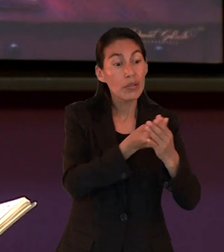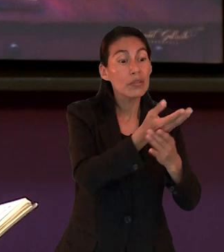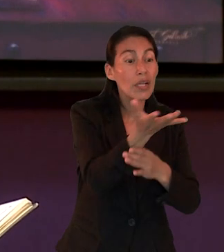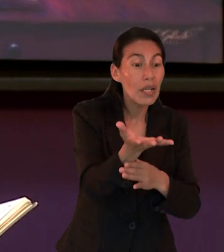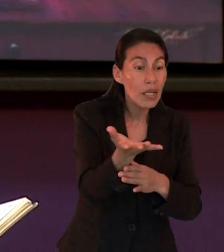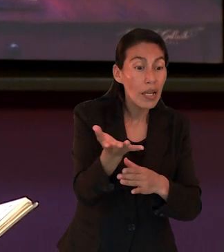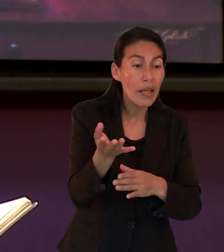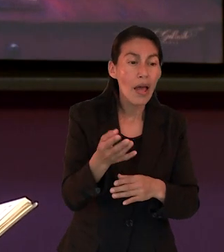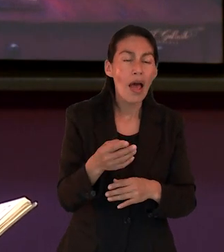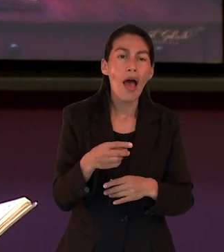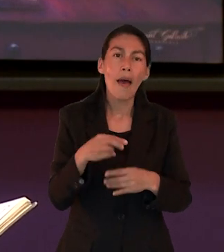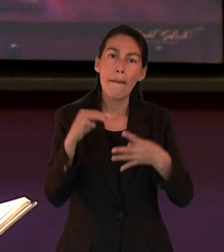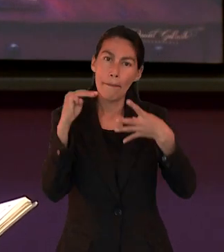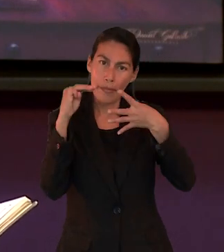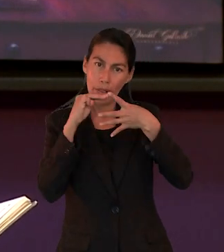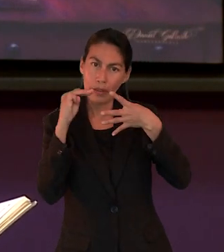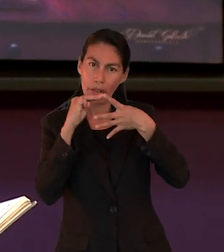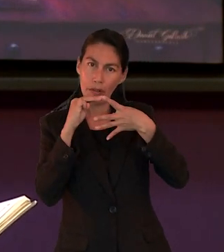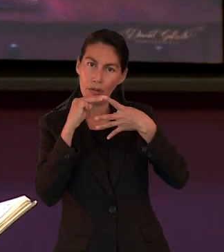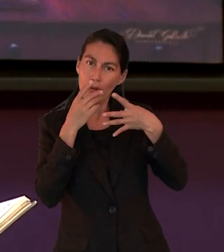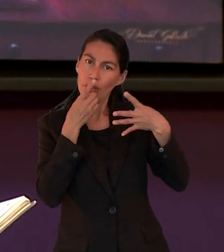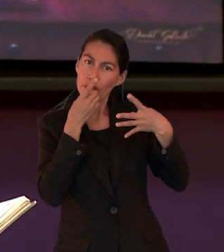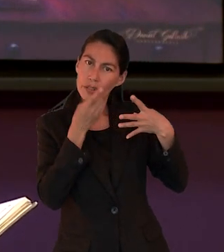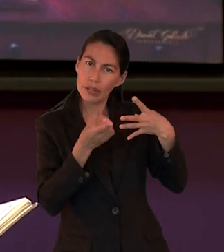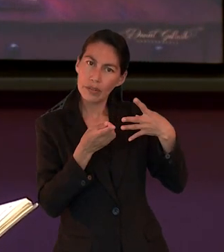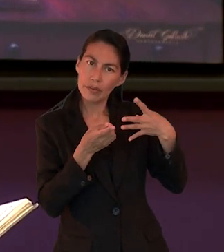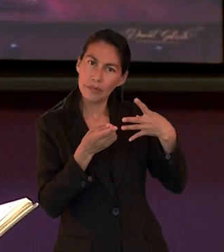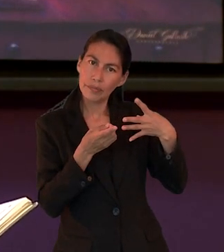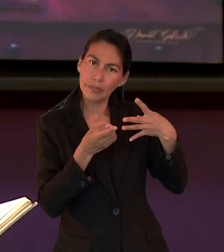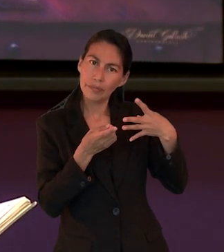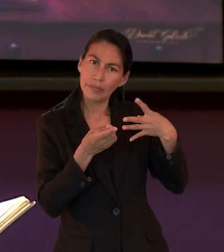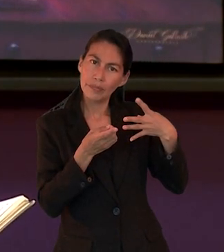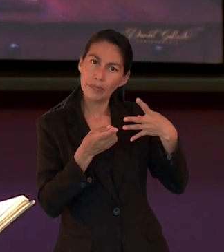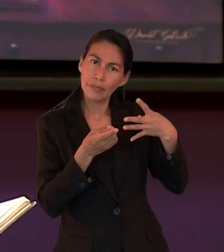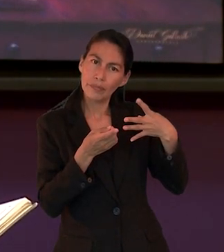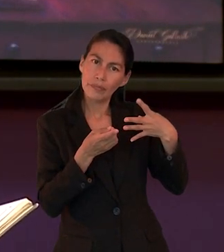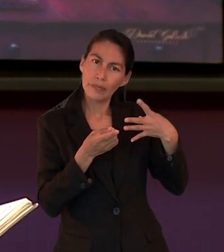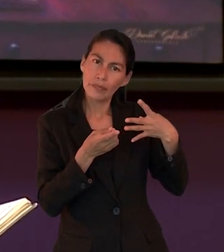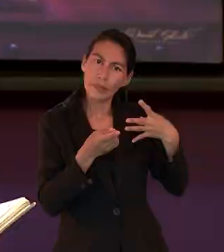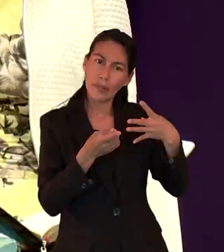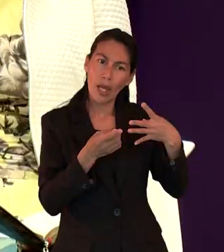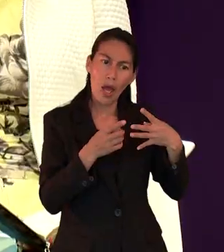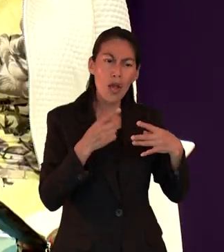es justo la gran comisión que Jesús menciona en Mateo por tanto dejar